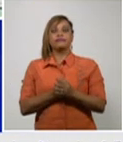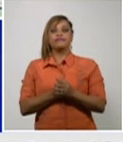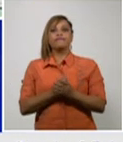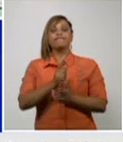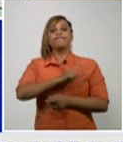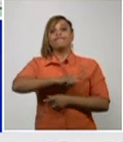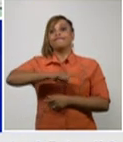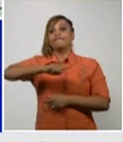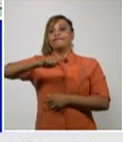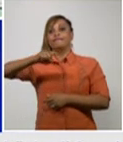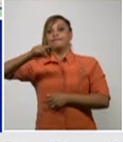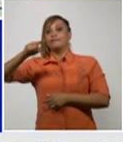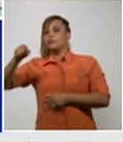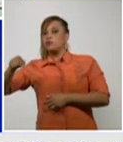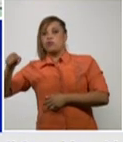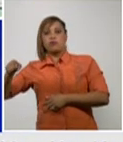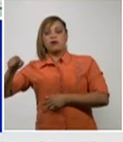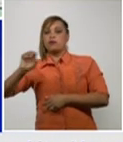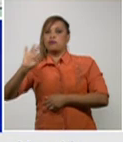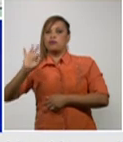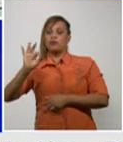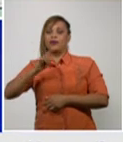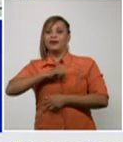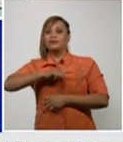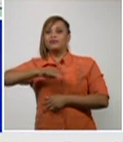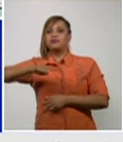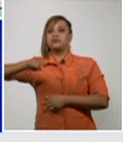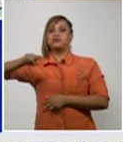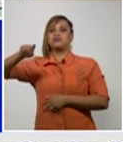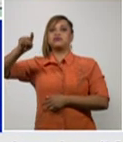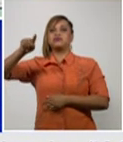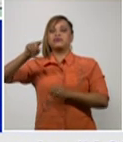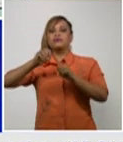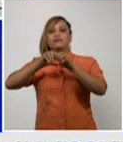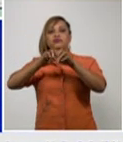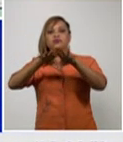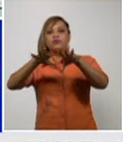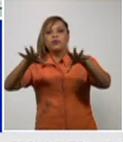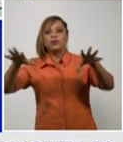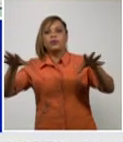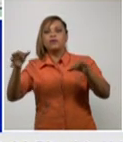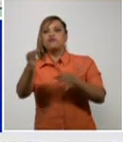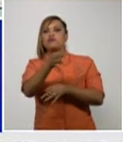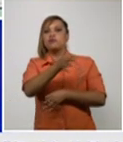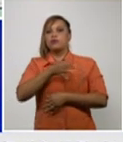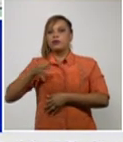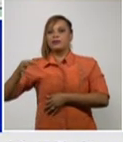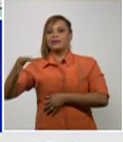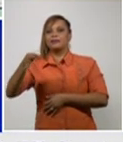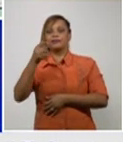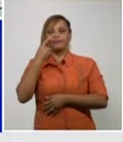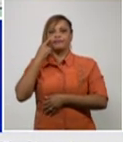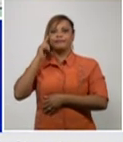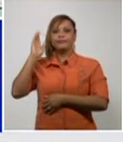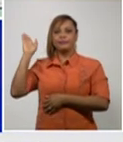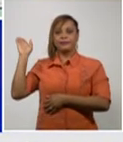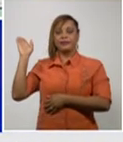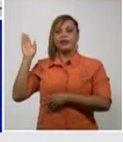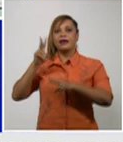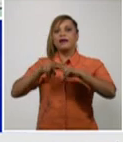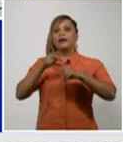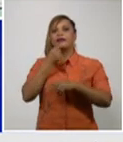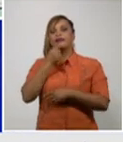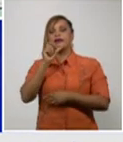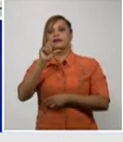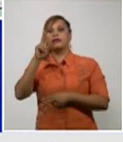descender con dispersión del virus en todos sus municipios ahí ustedes lo pueden ver Habana Vieja Centro Habana